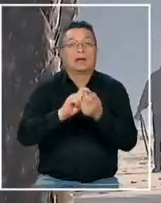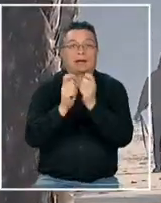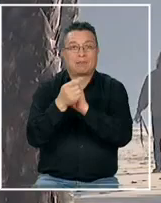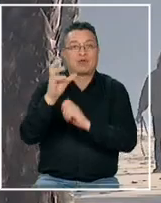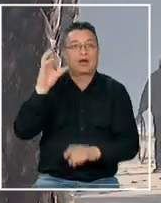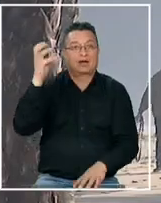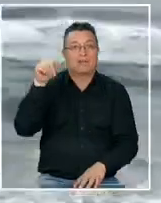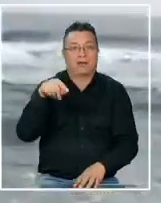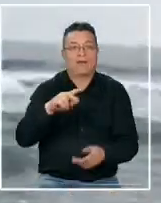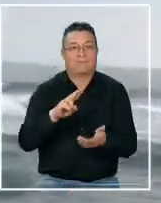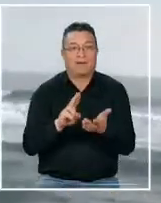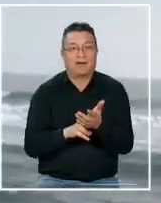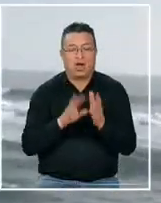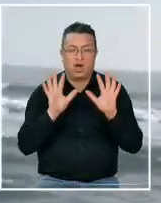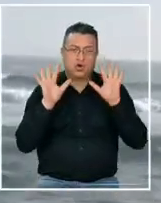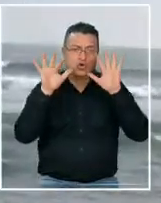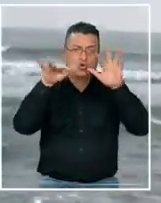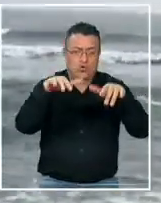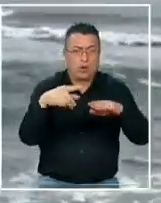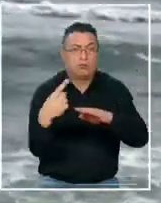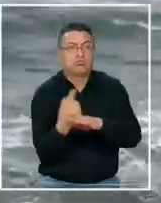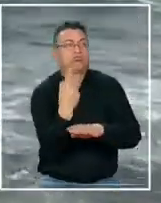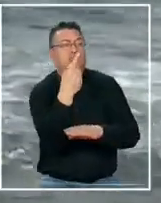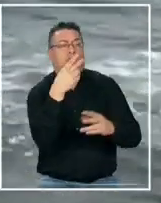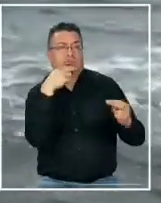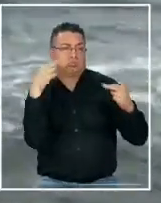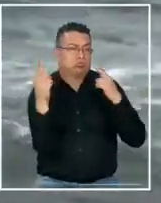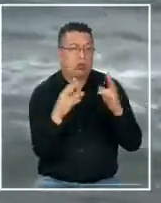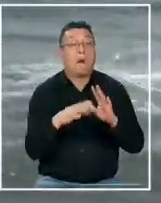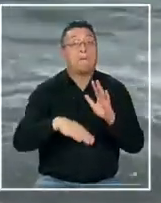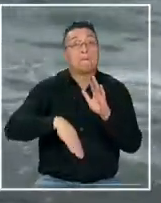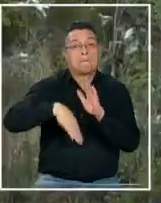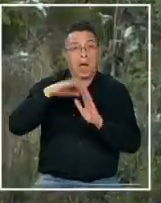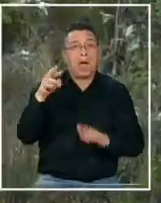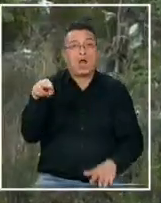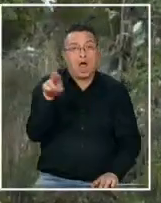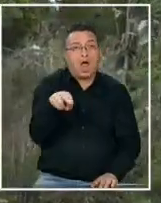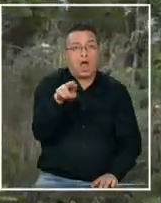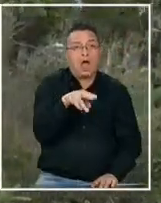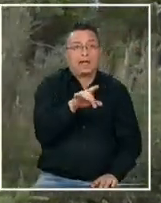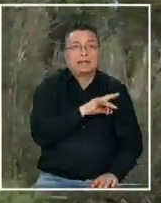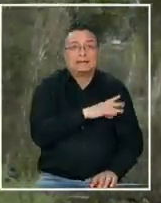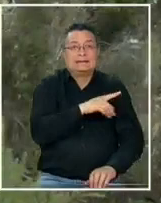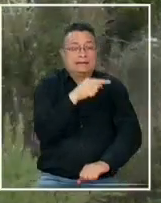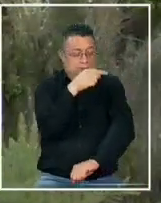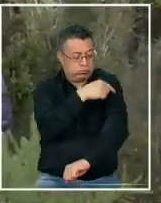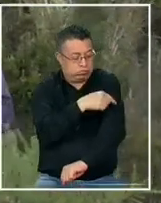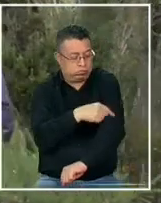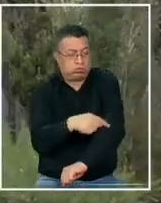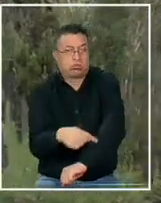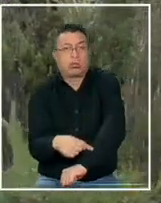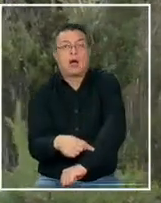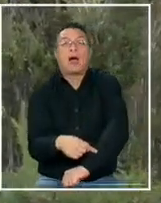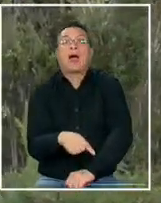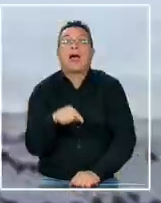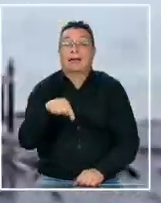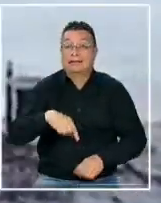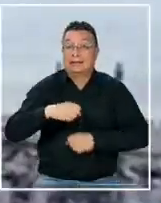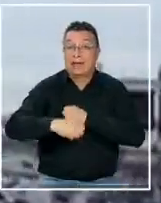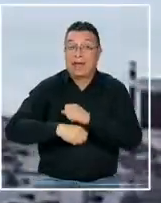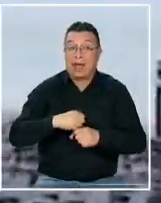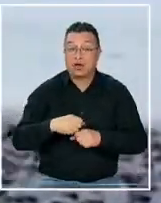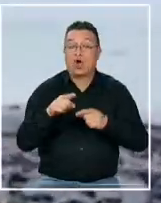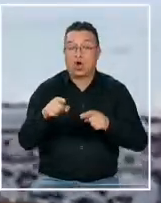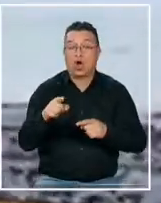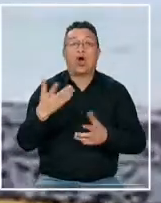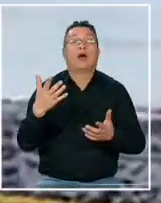realidad marejadas trombas marinas cada vez más frecuentes a lo largo de nuestro país eventos de la naturaleza que este año se verían